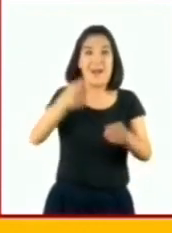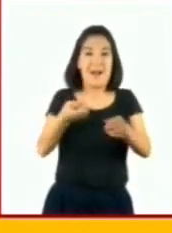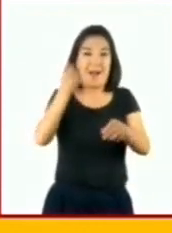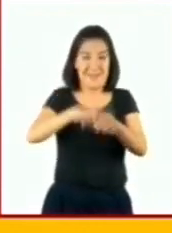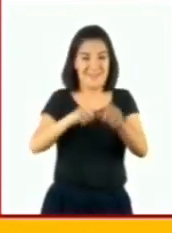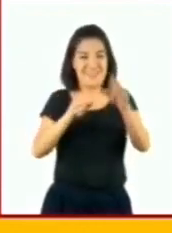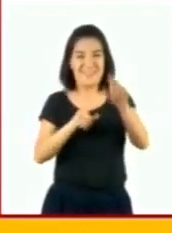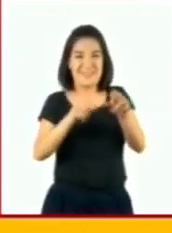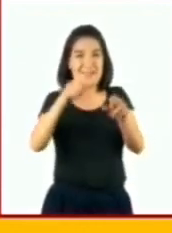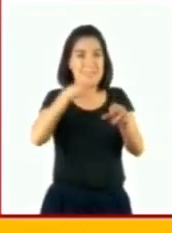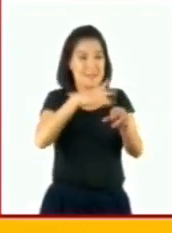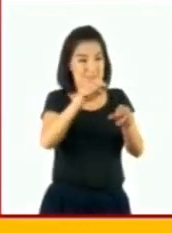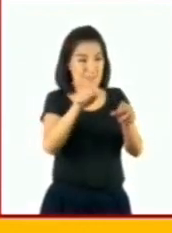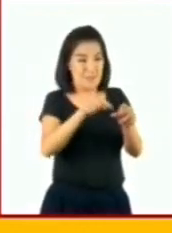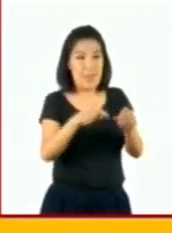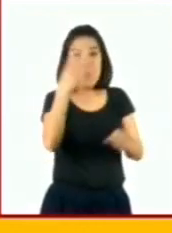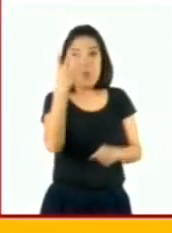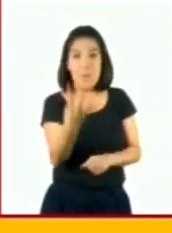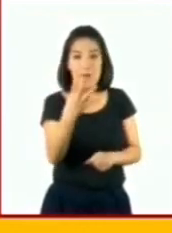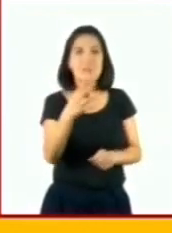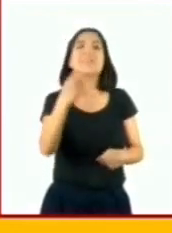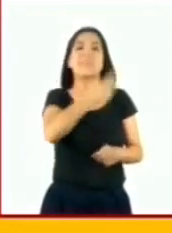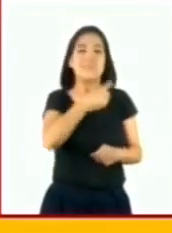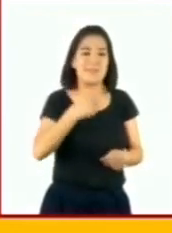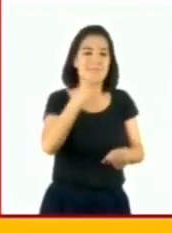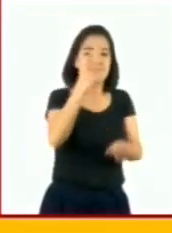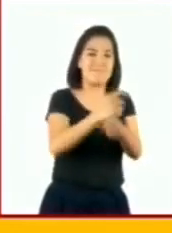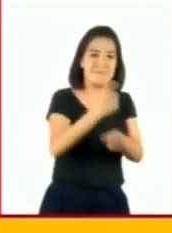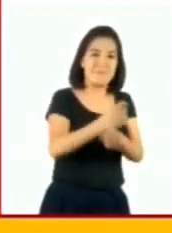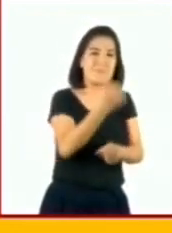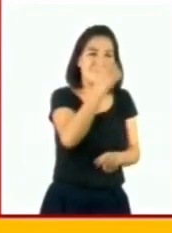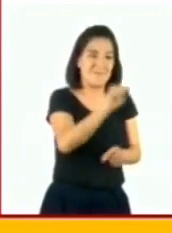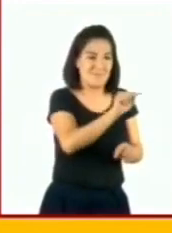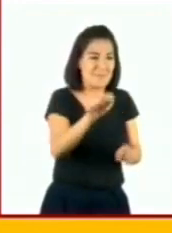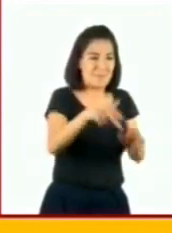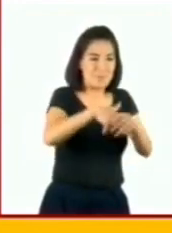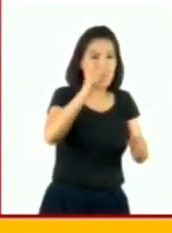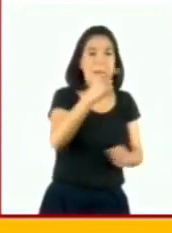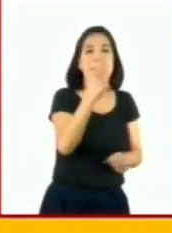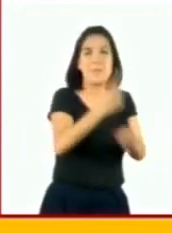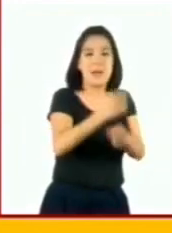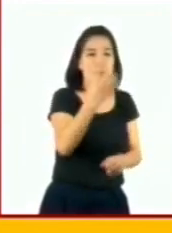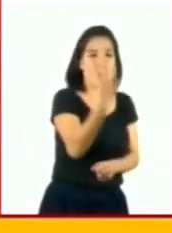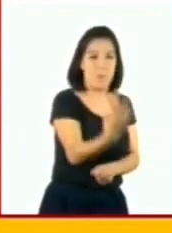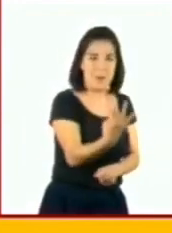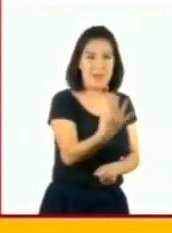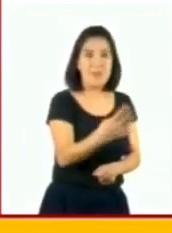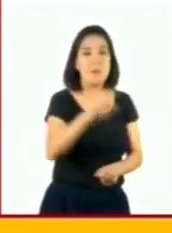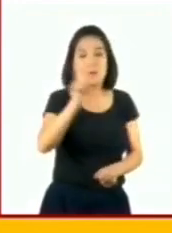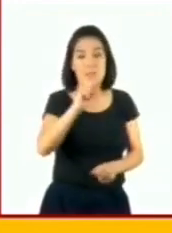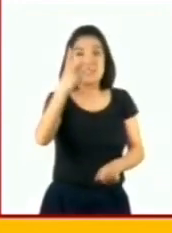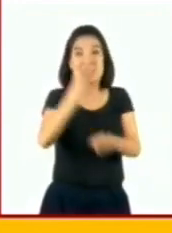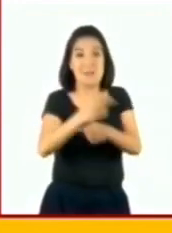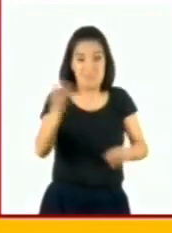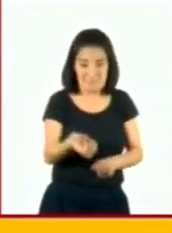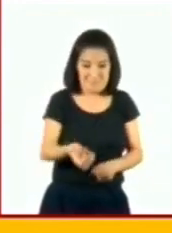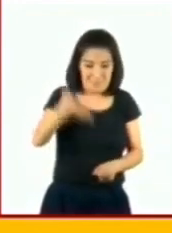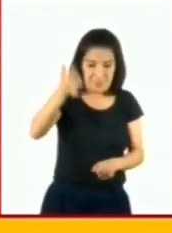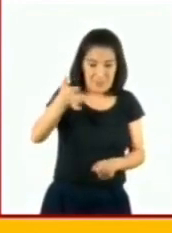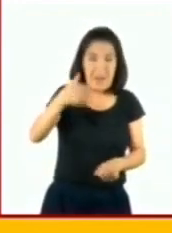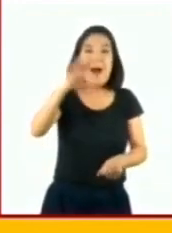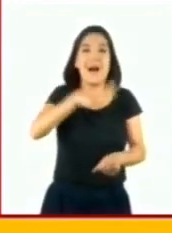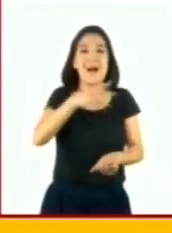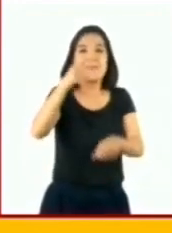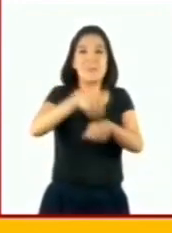número lo debe de anotar en el primer espacio. En su segundo lanzamiento, el dado cayó con el número uno.